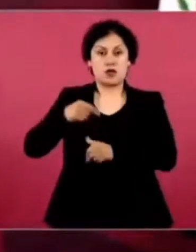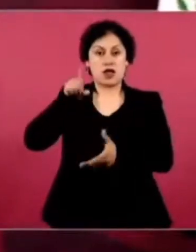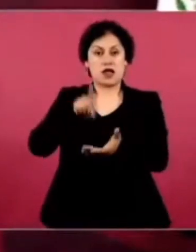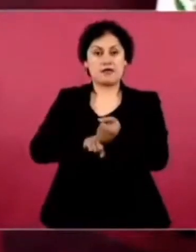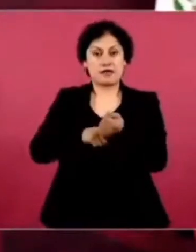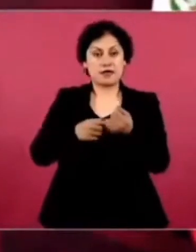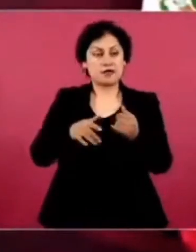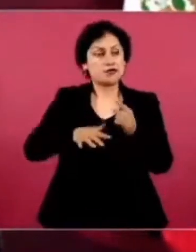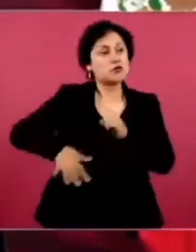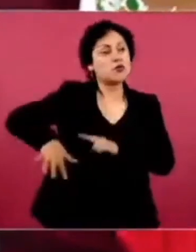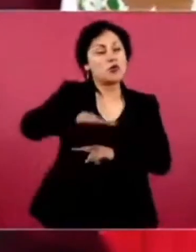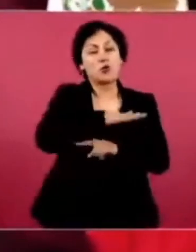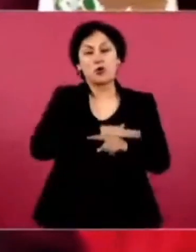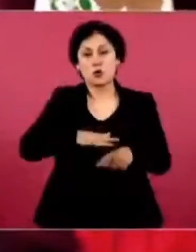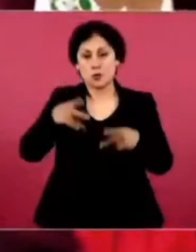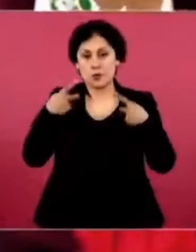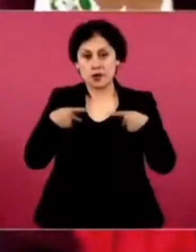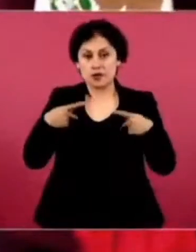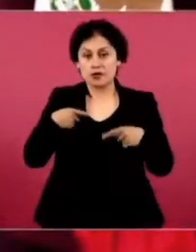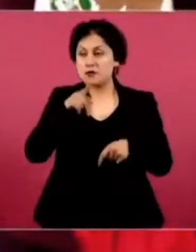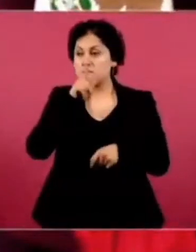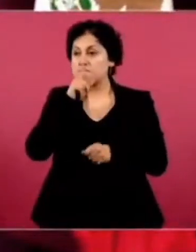Y quienes dan la cara.